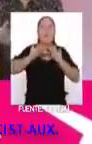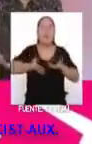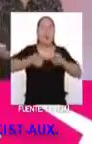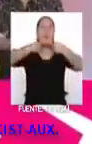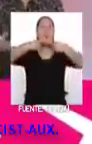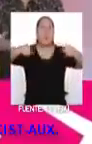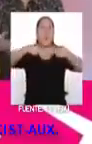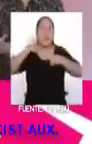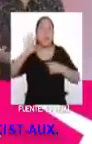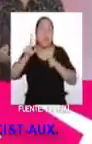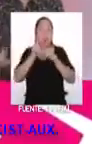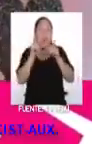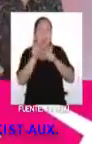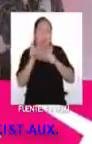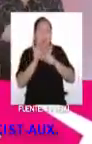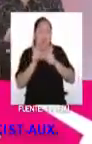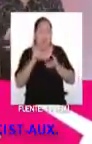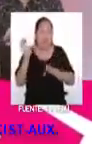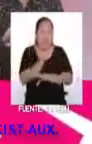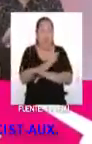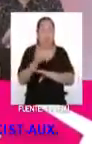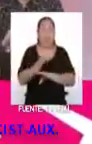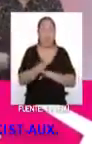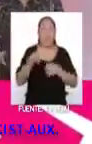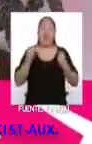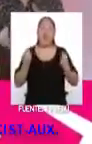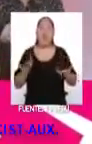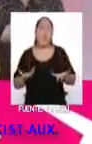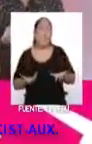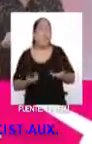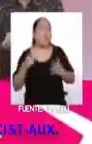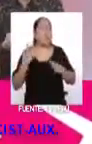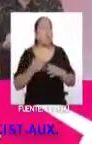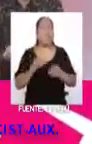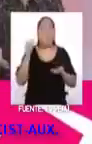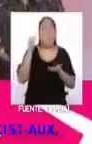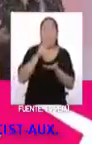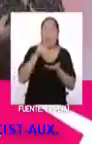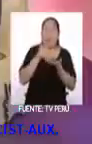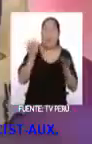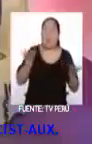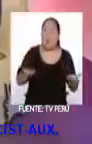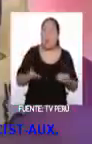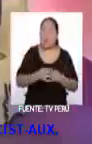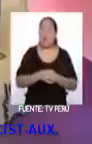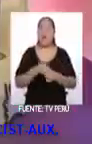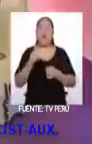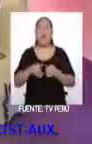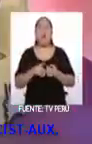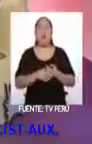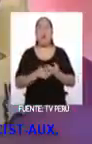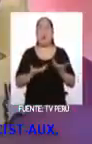increíbles. Las letras de sus canciones hablan sobre ir en contra del sistema, hablan sobre la educación, sobre la depresión. Que son temas que